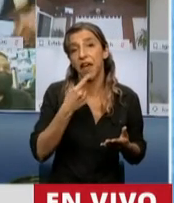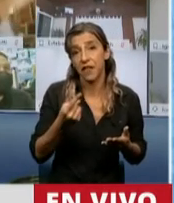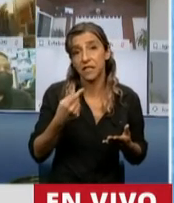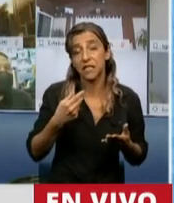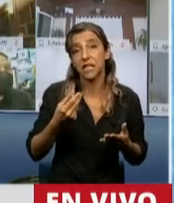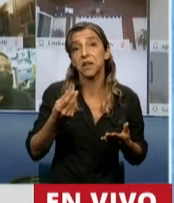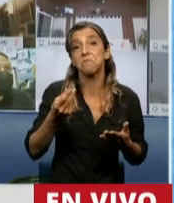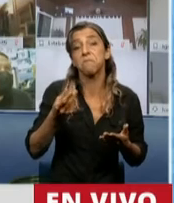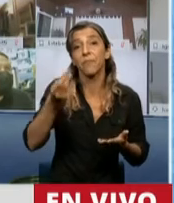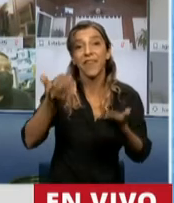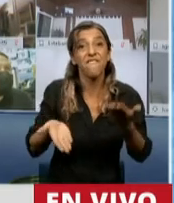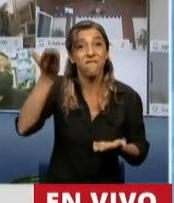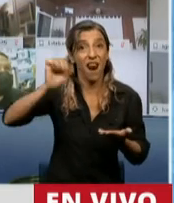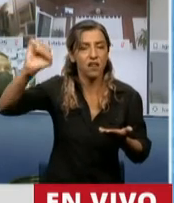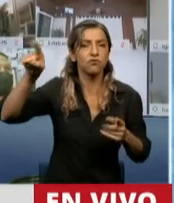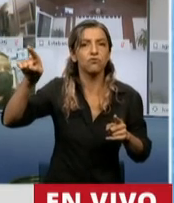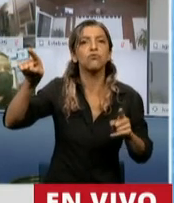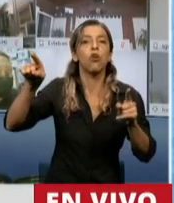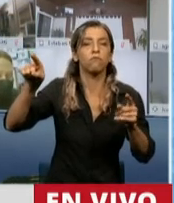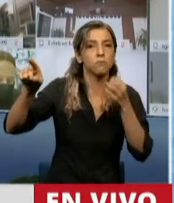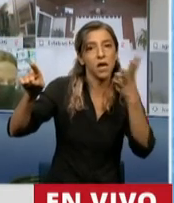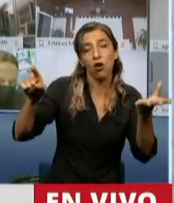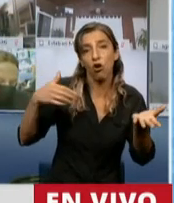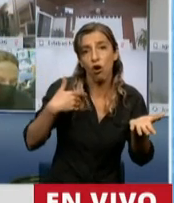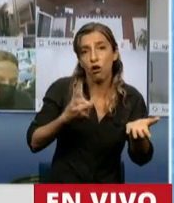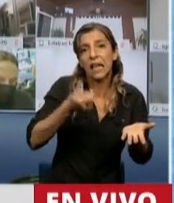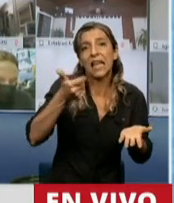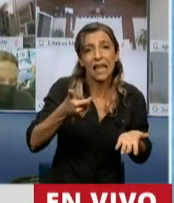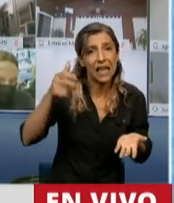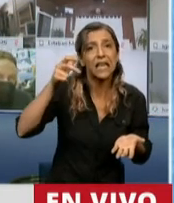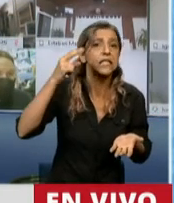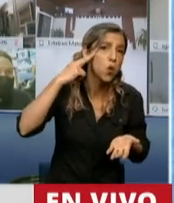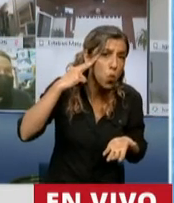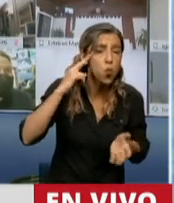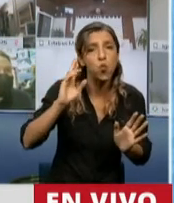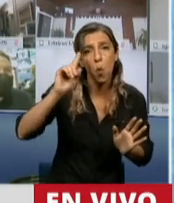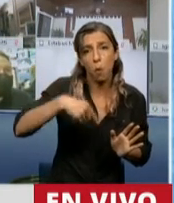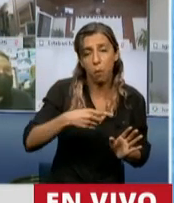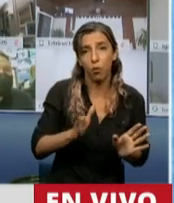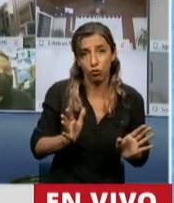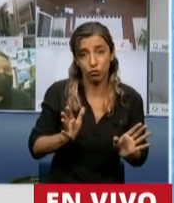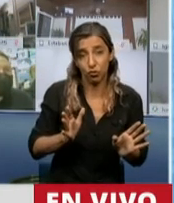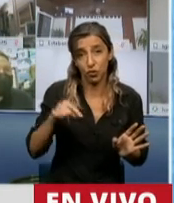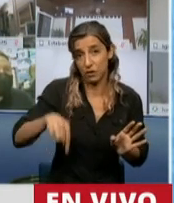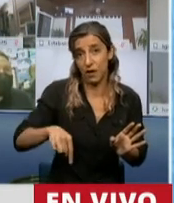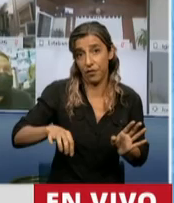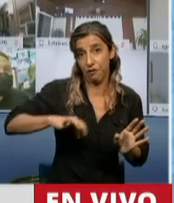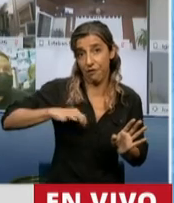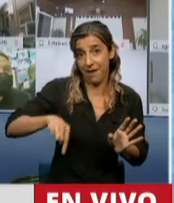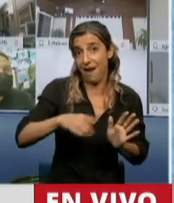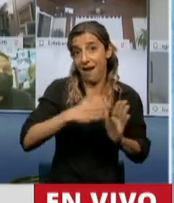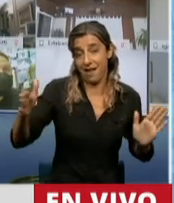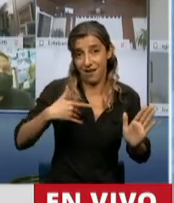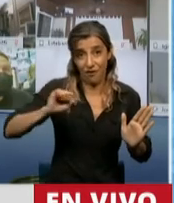inflación ocho, casi nueve puntos por encima de la inflación de 2020. Y en general,